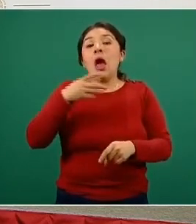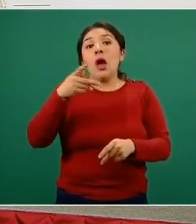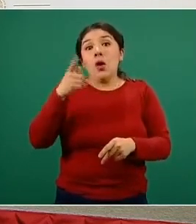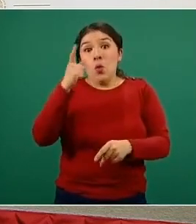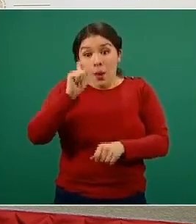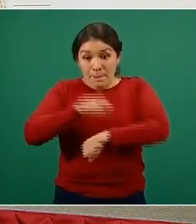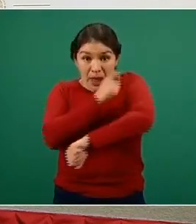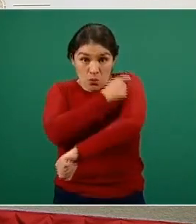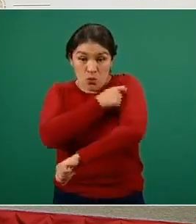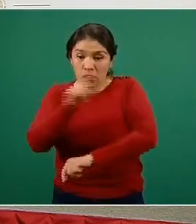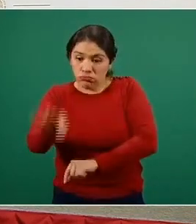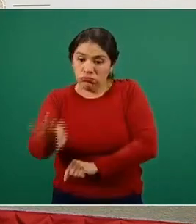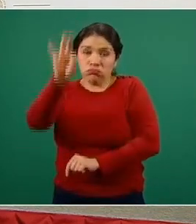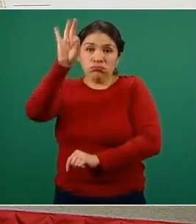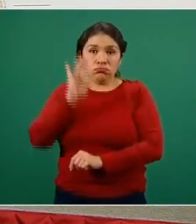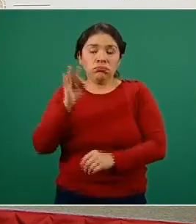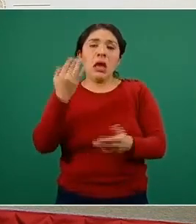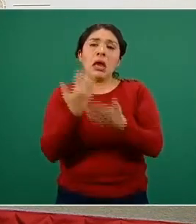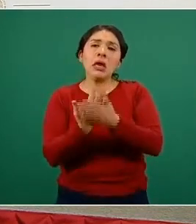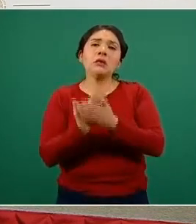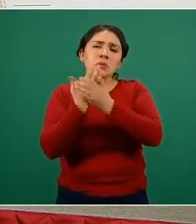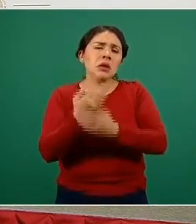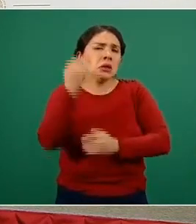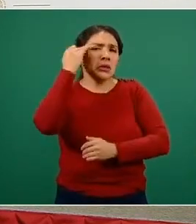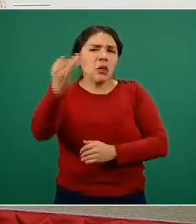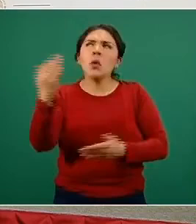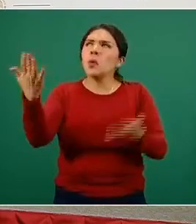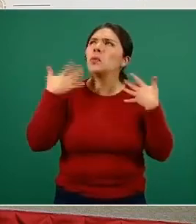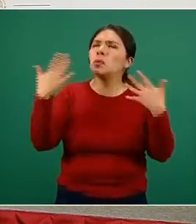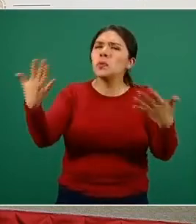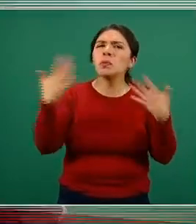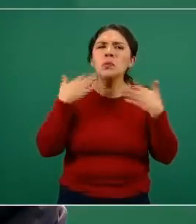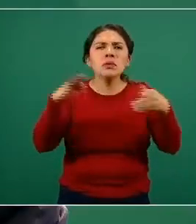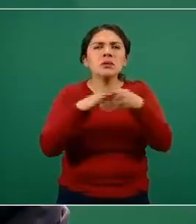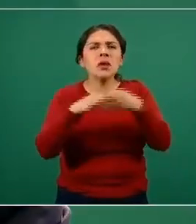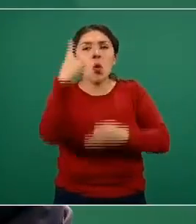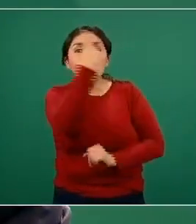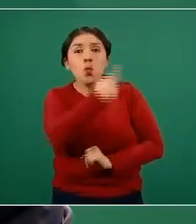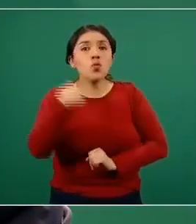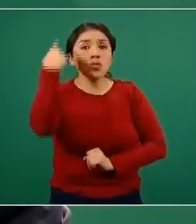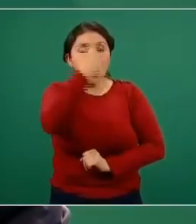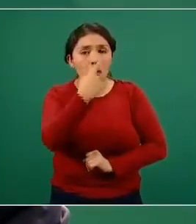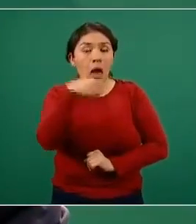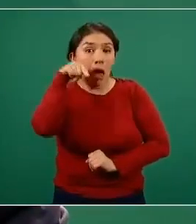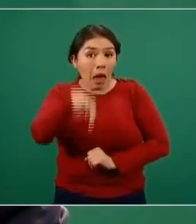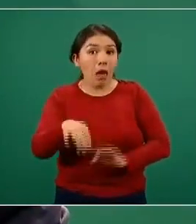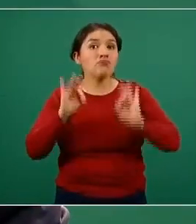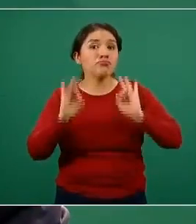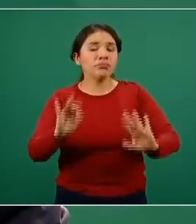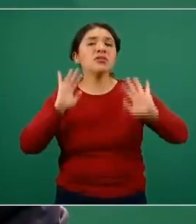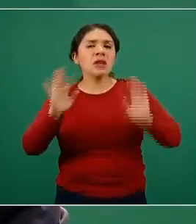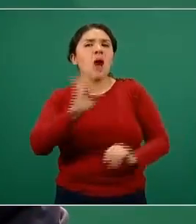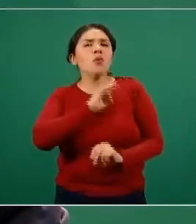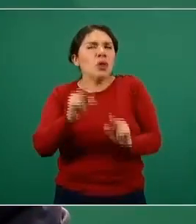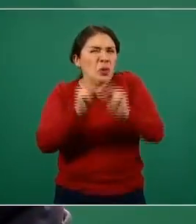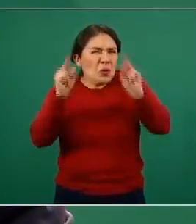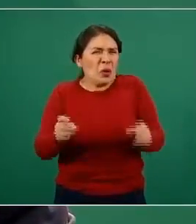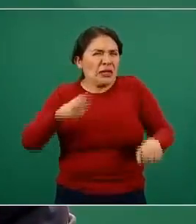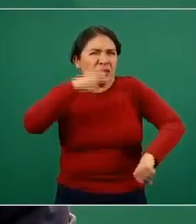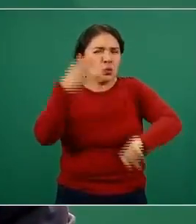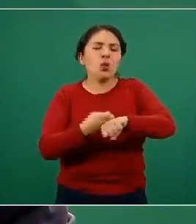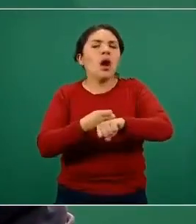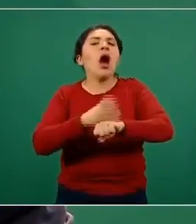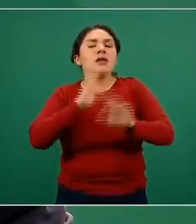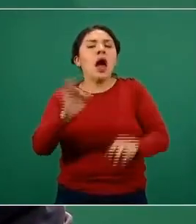a temperatura ambiente convencional, se mantiene por cerca de una hora suficiente para descongelarlo y que